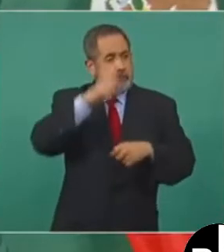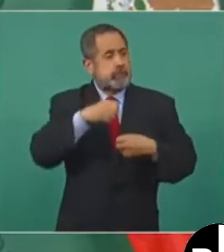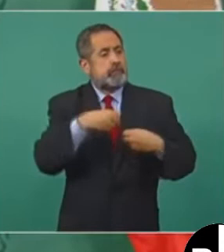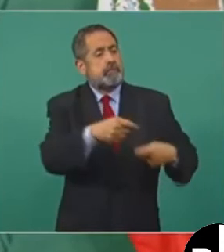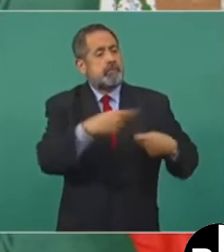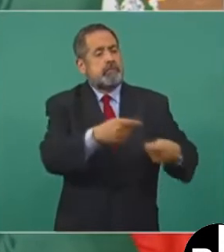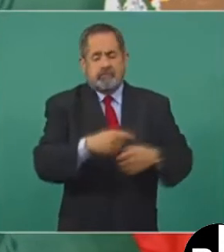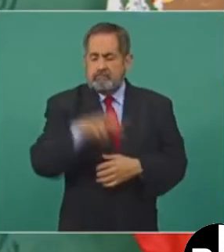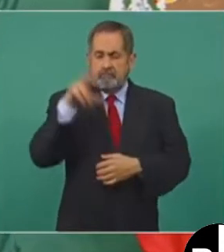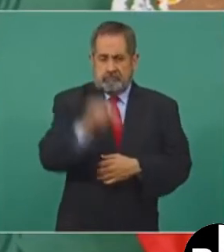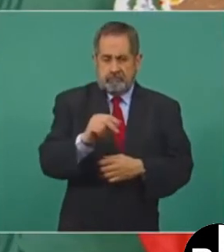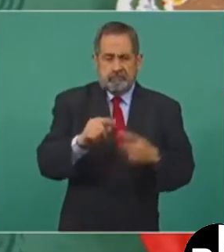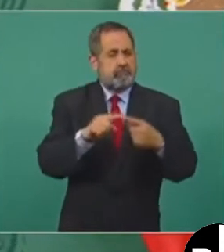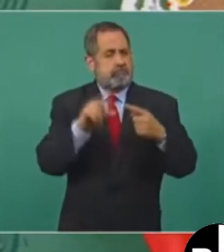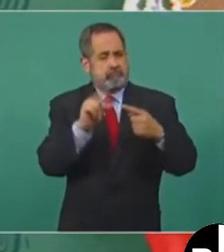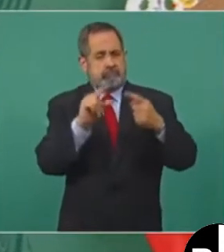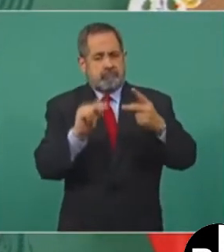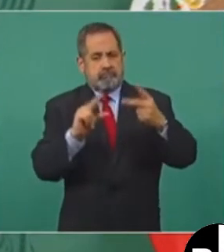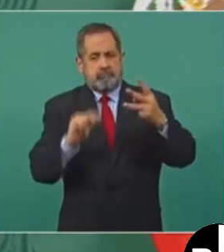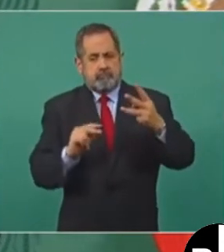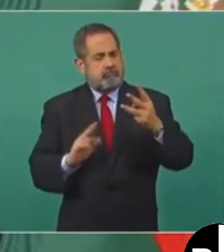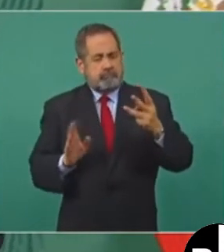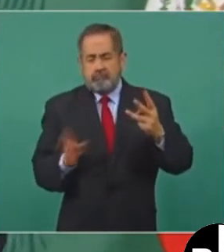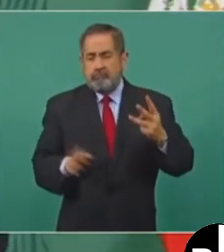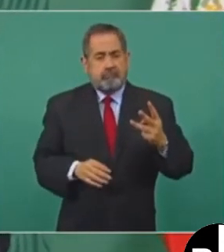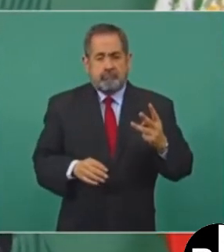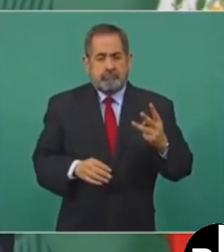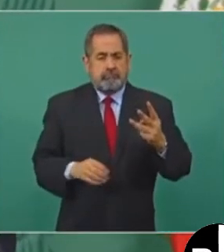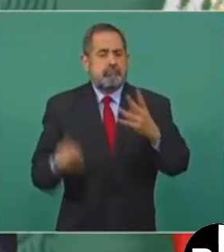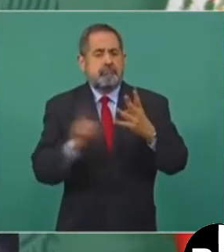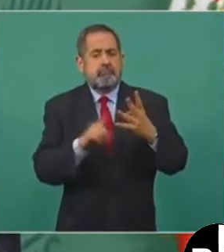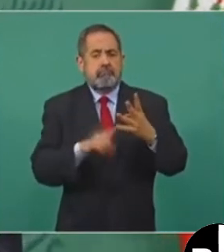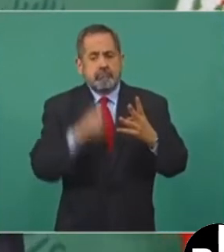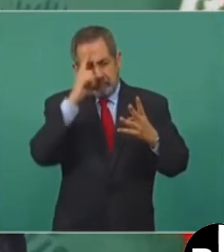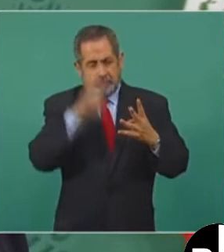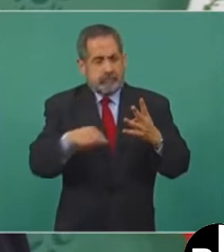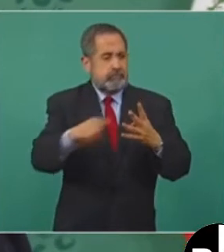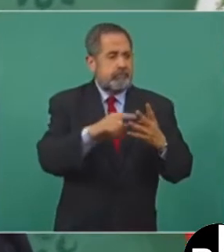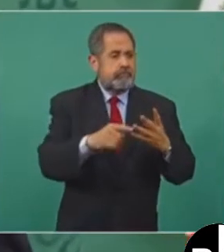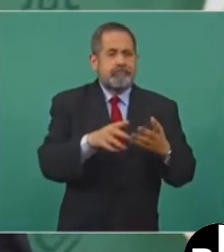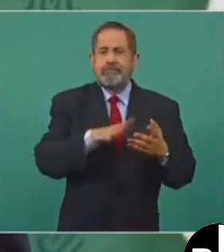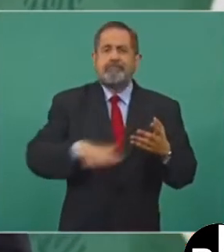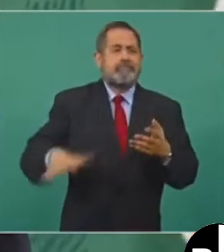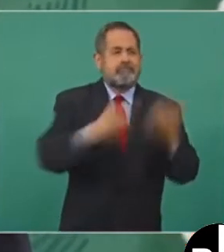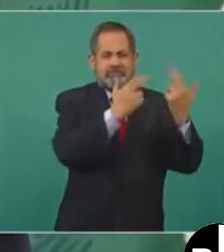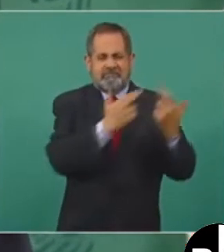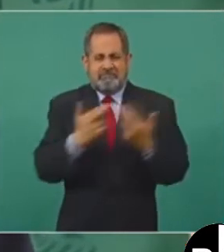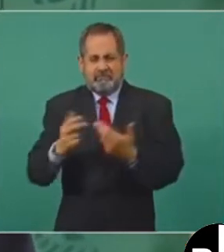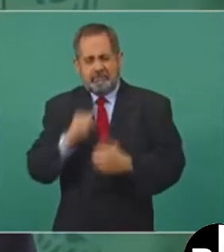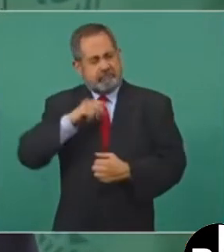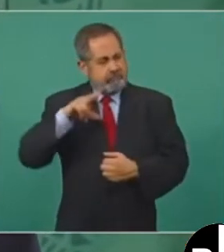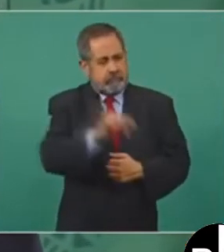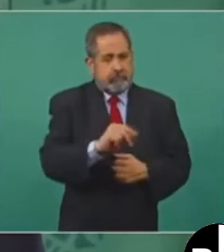no a la destrucción del territorio. Y hemos cumplido.